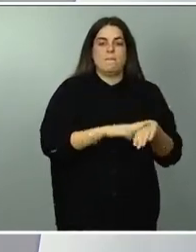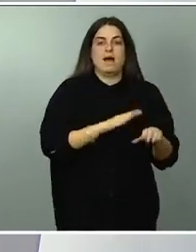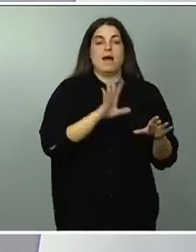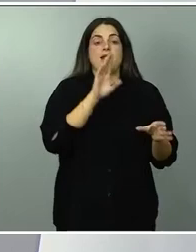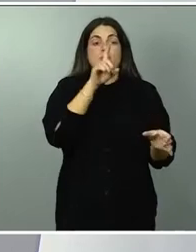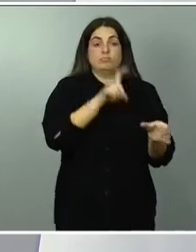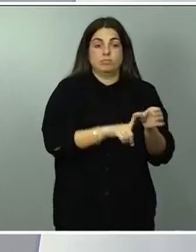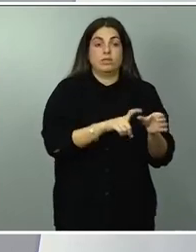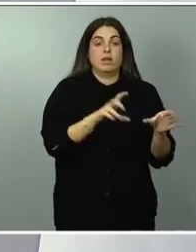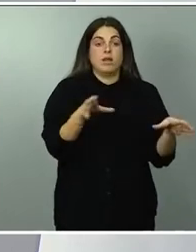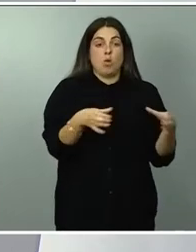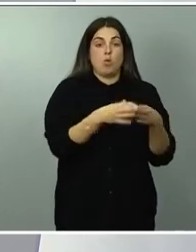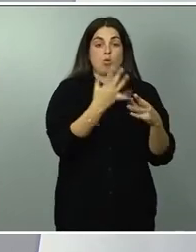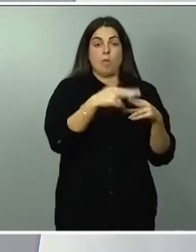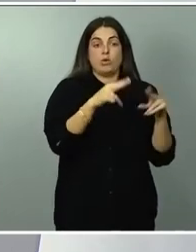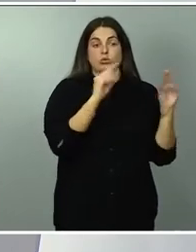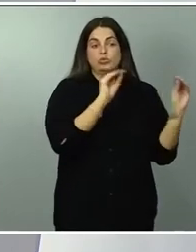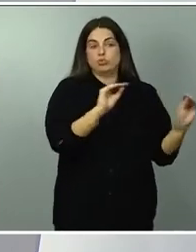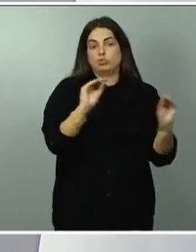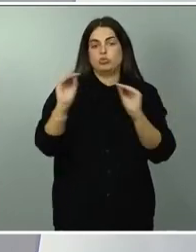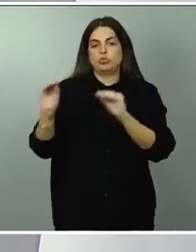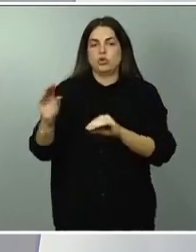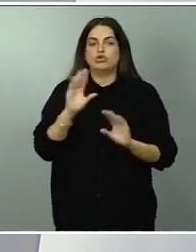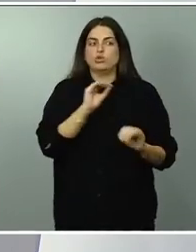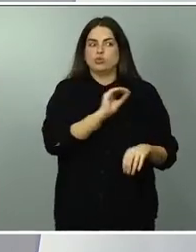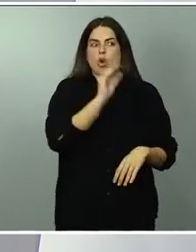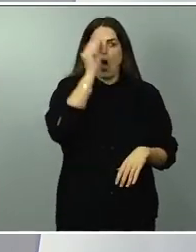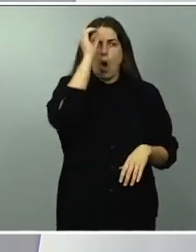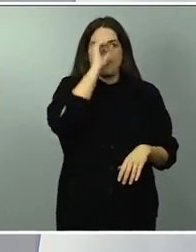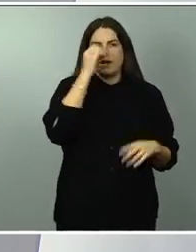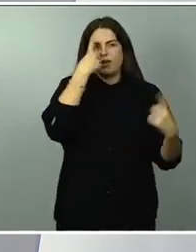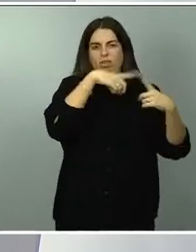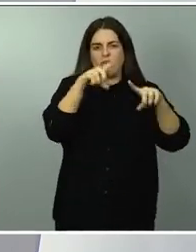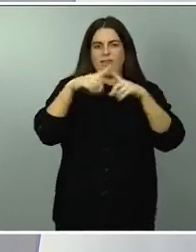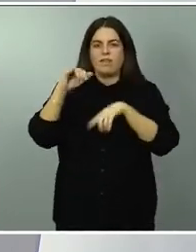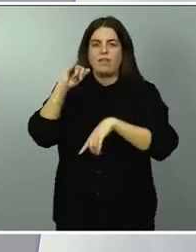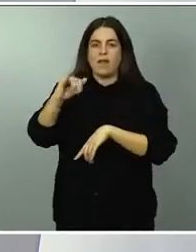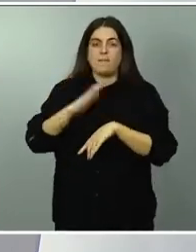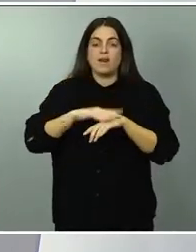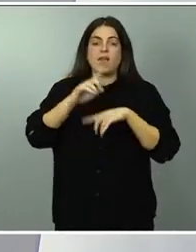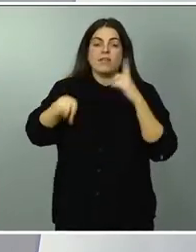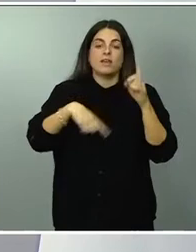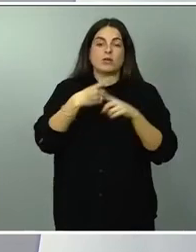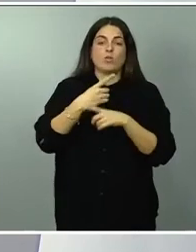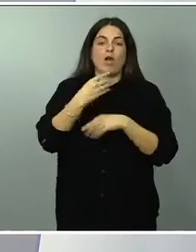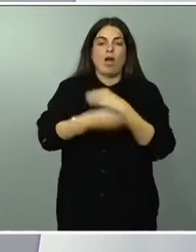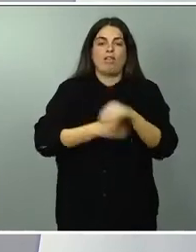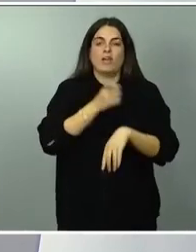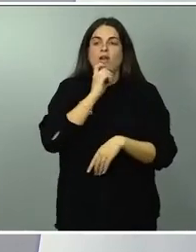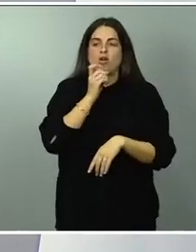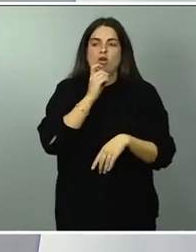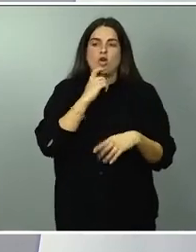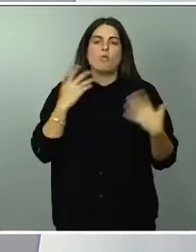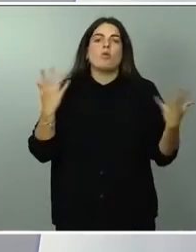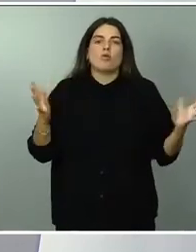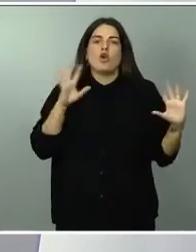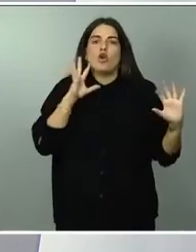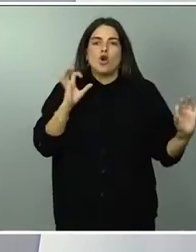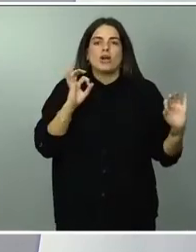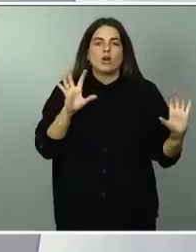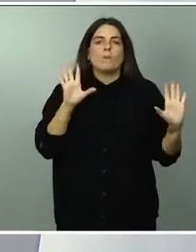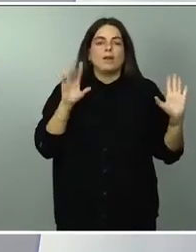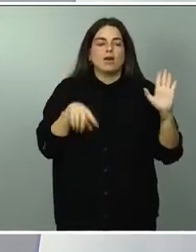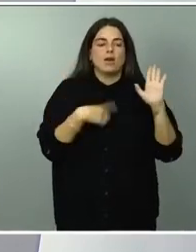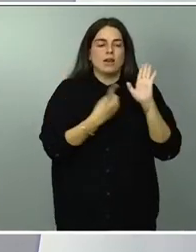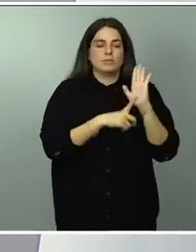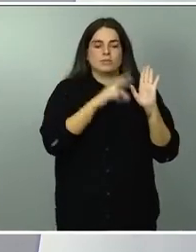opinión sobre las cuestiones que este país tenga que desarrollar pero claro tiene que haber respeto la legislación que tienen los estados